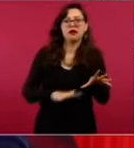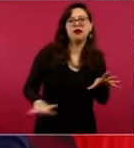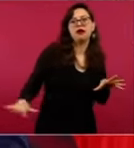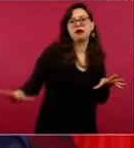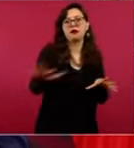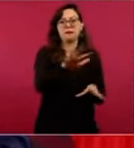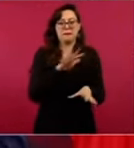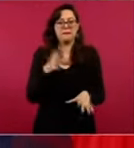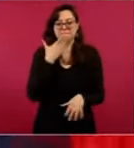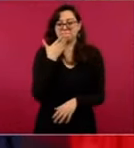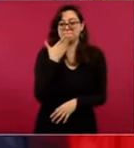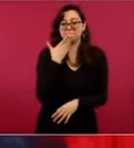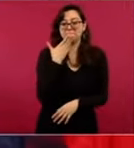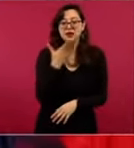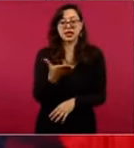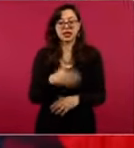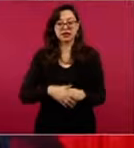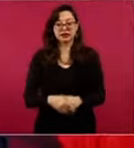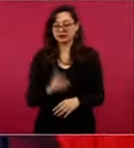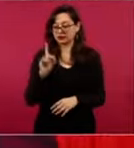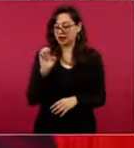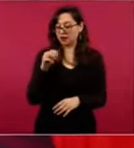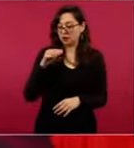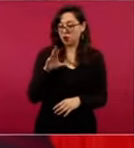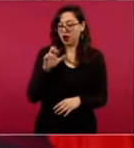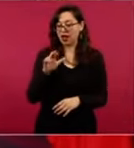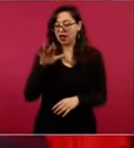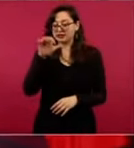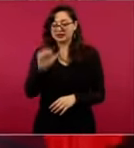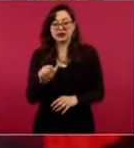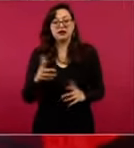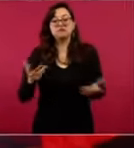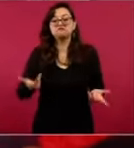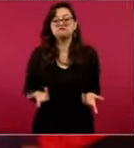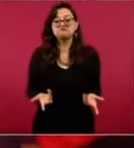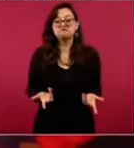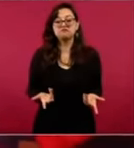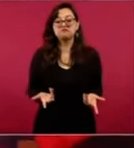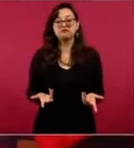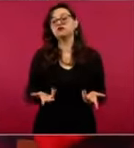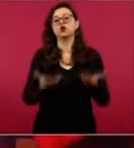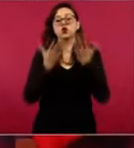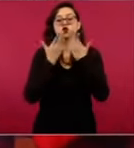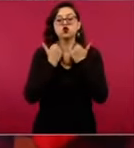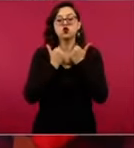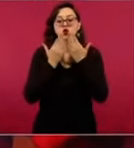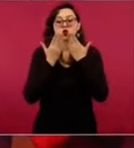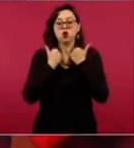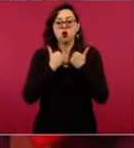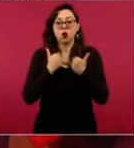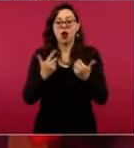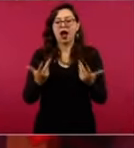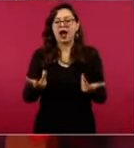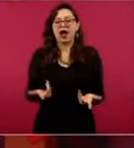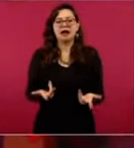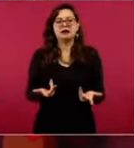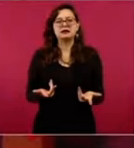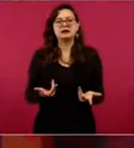Porque no hay justos medios, indefiniciones,